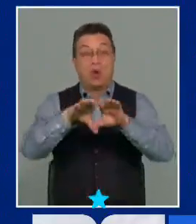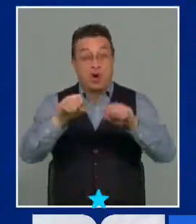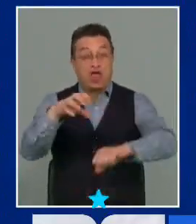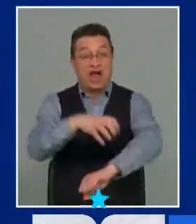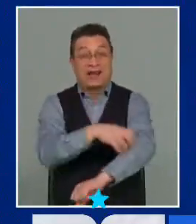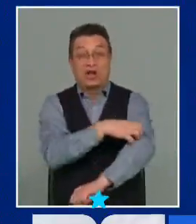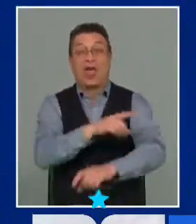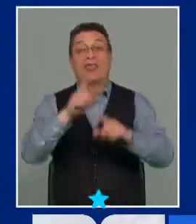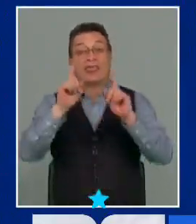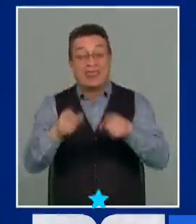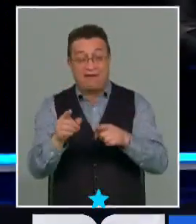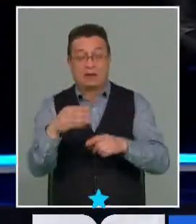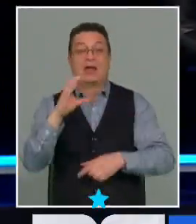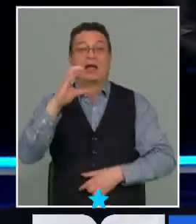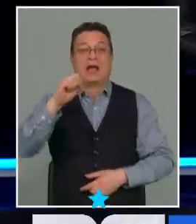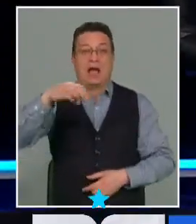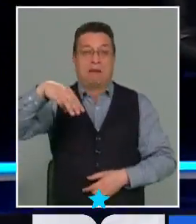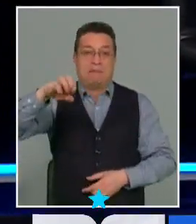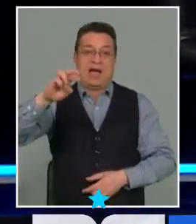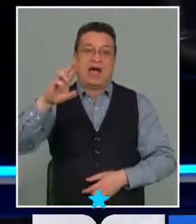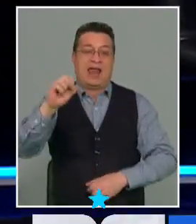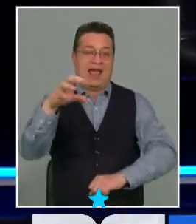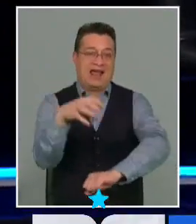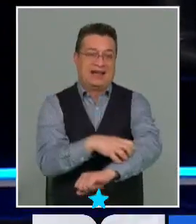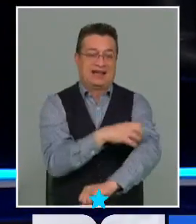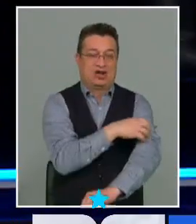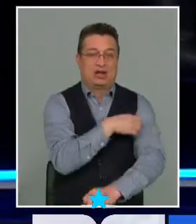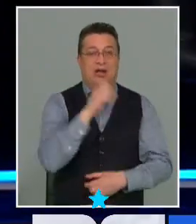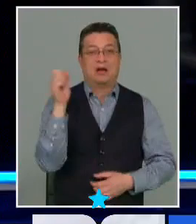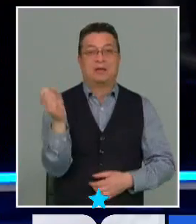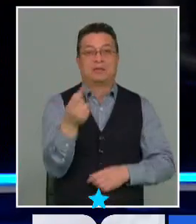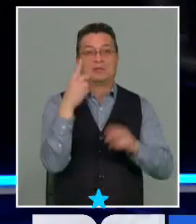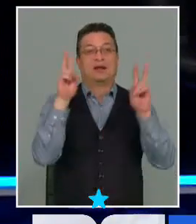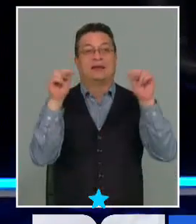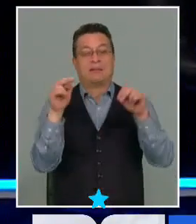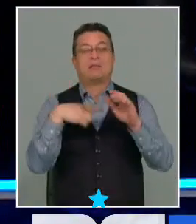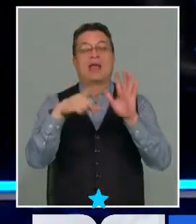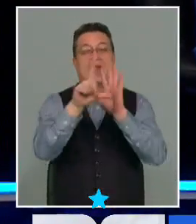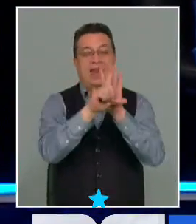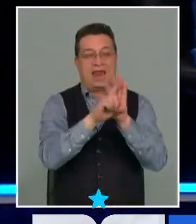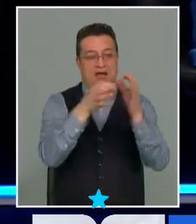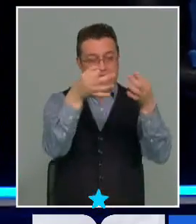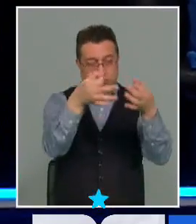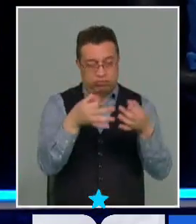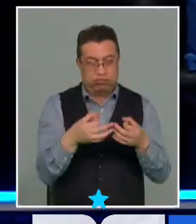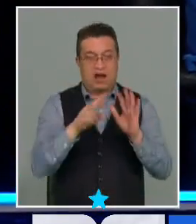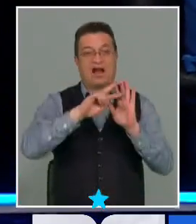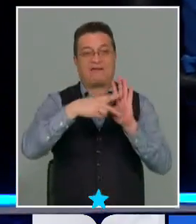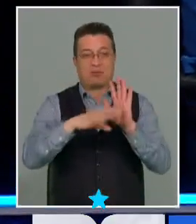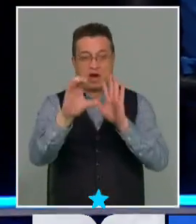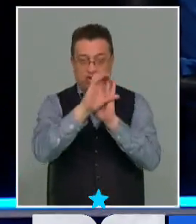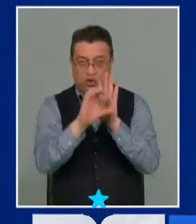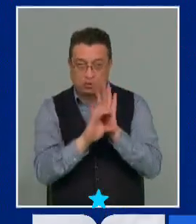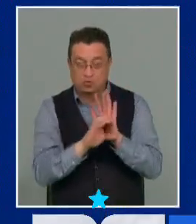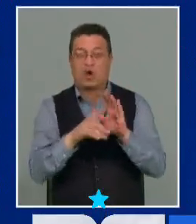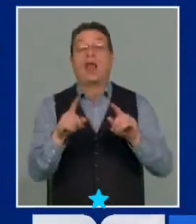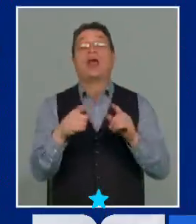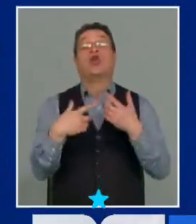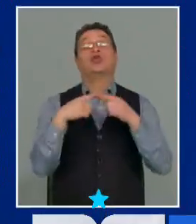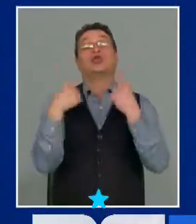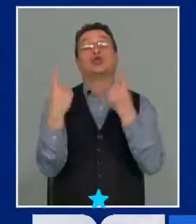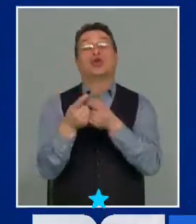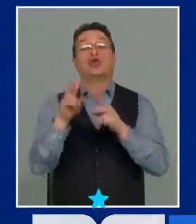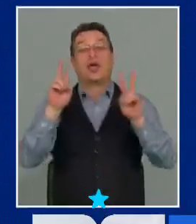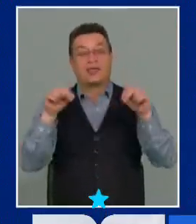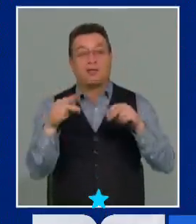tienen que ir a la Cámara de las Regiones, las principales materias a nivel nacional, que son la Ley de Presupuestos, las reformas constitucionales, todas aquellas materias que